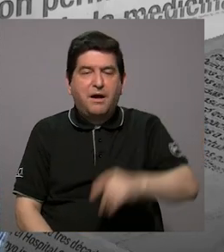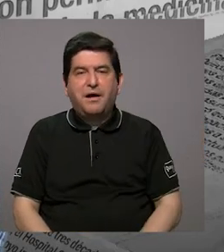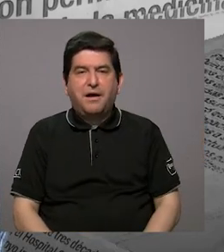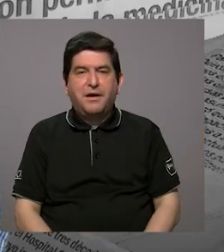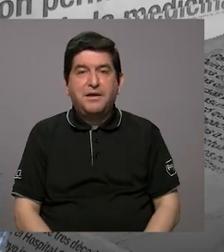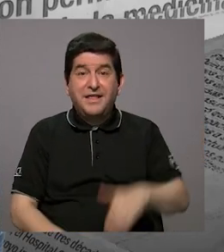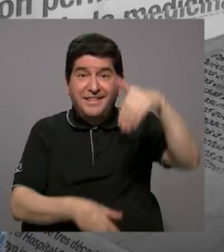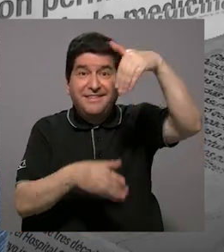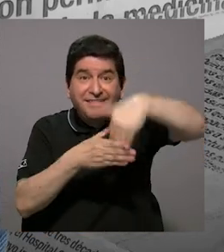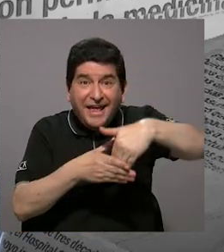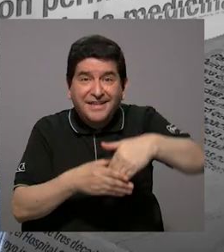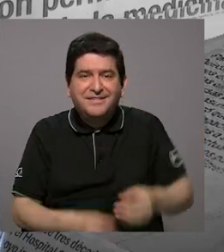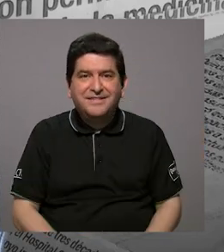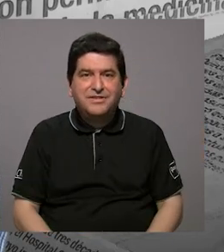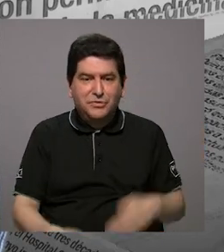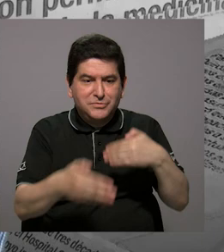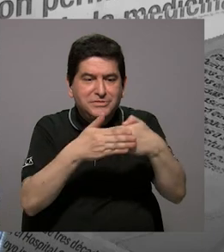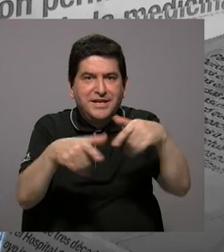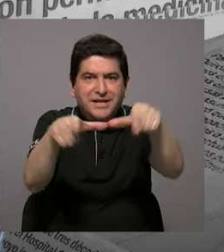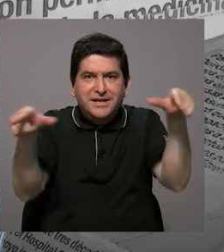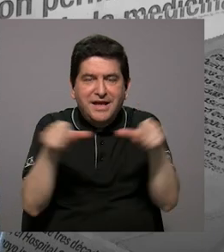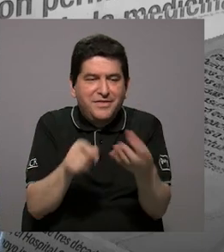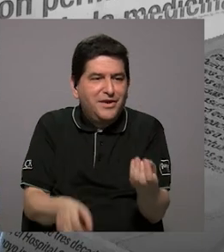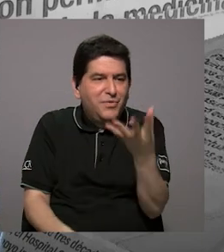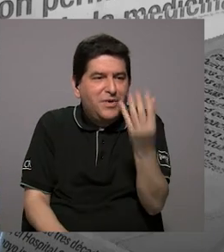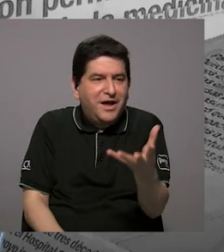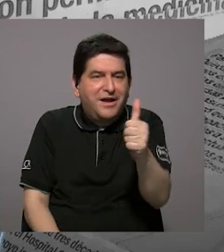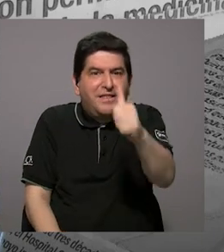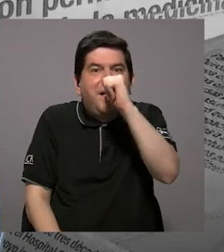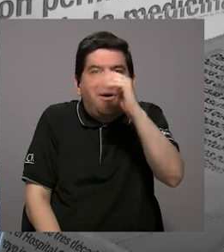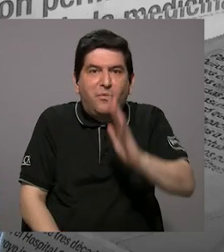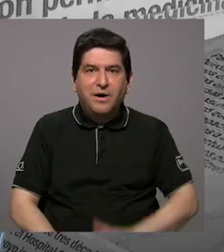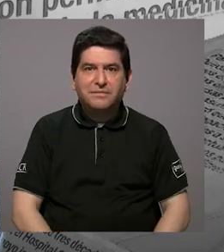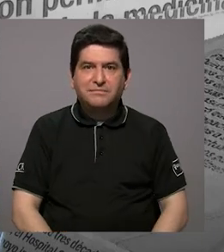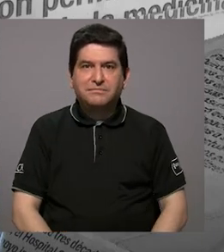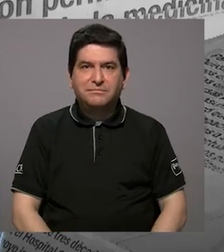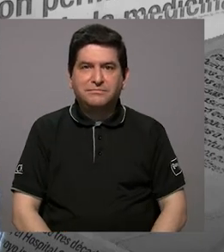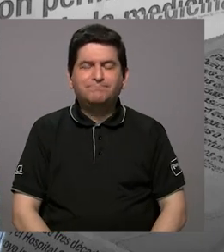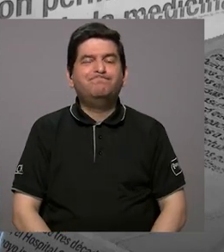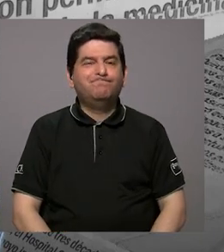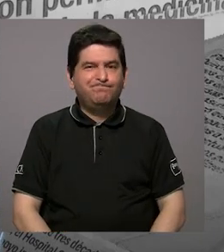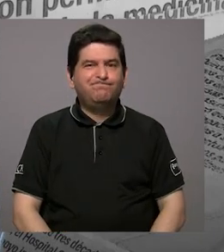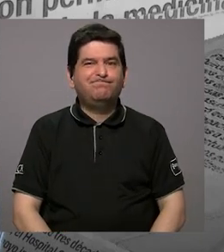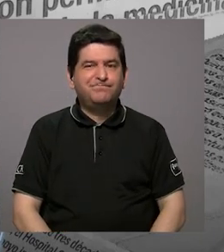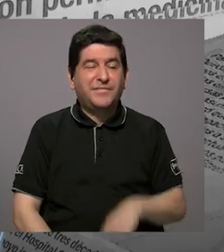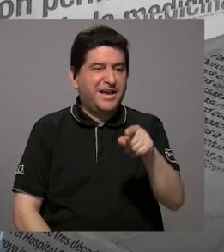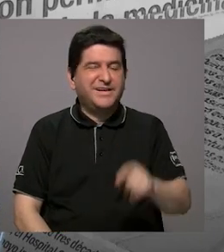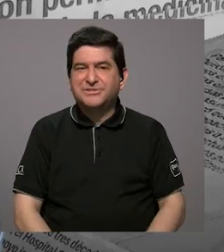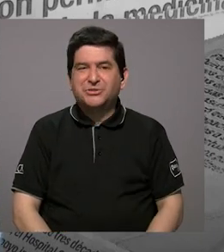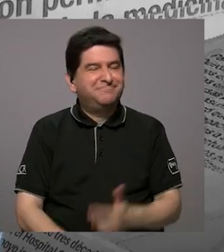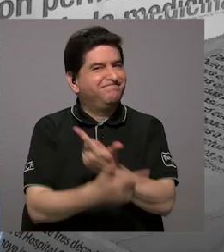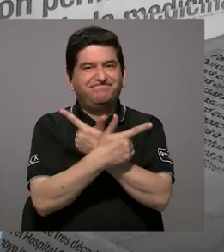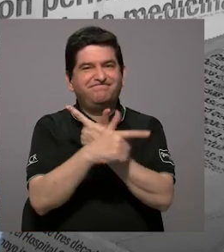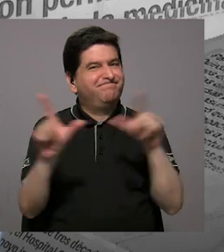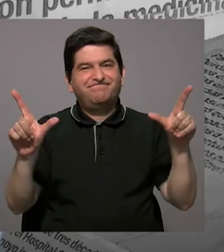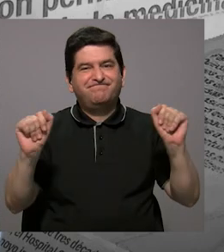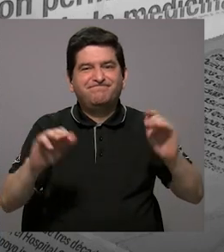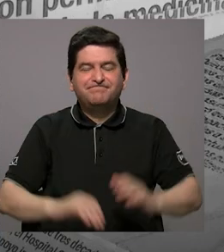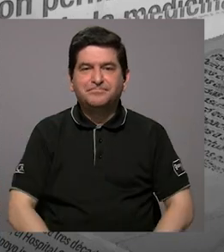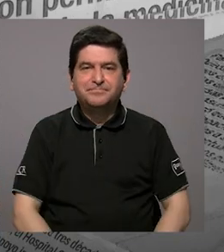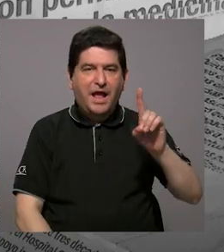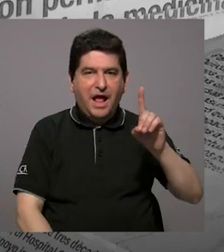metida dentro de la naciente de agua, entonces, pues sí, están completamente al descubierto.